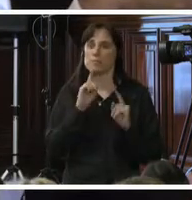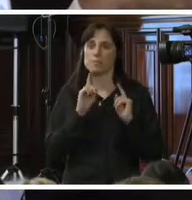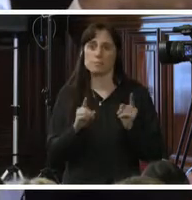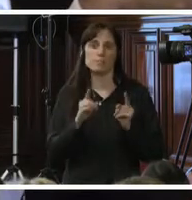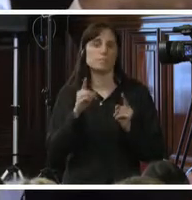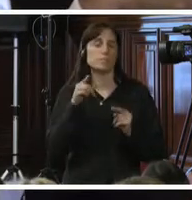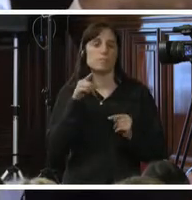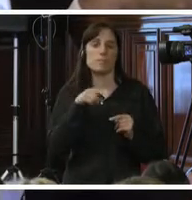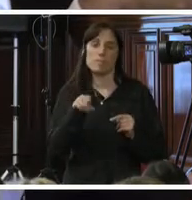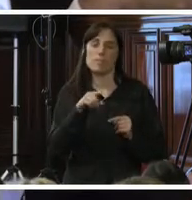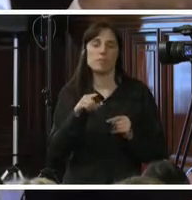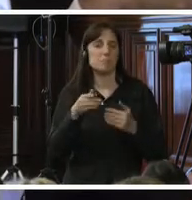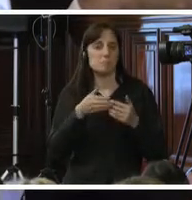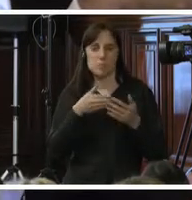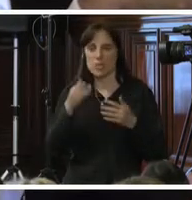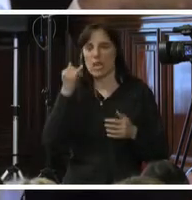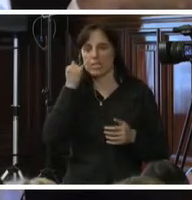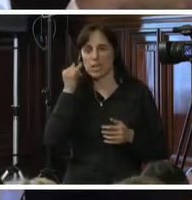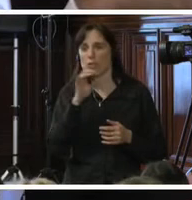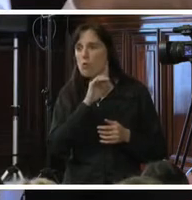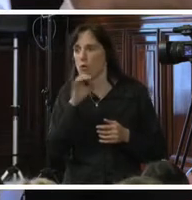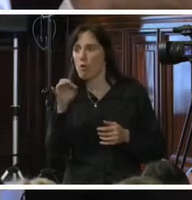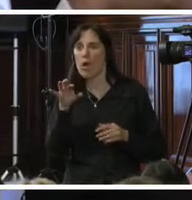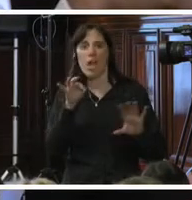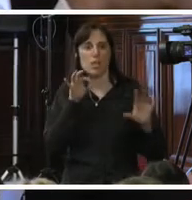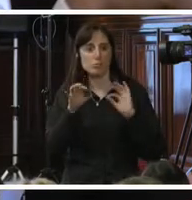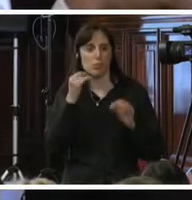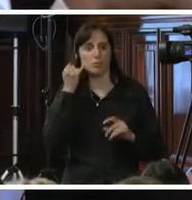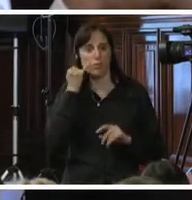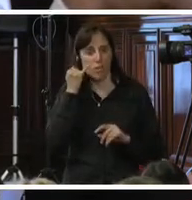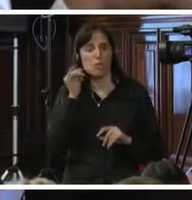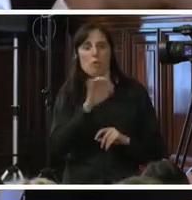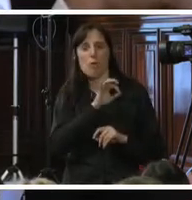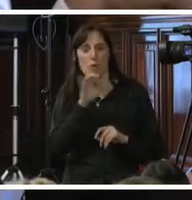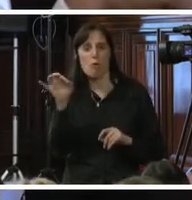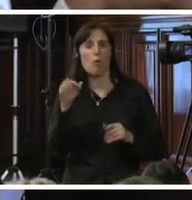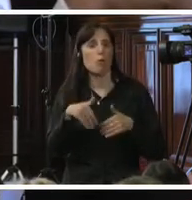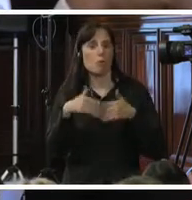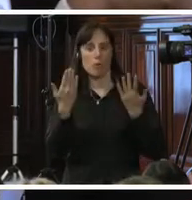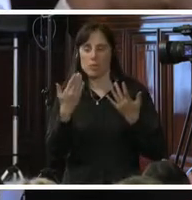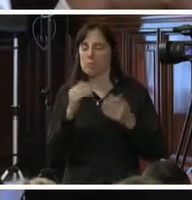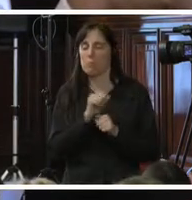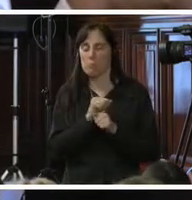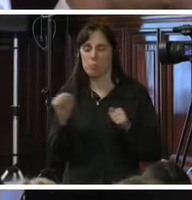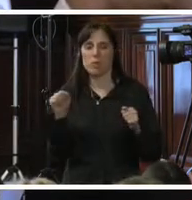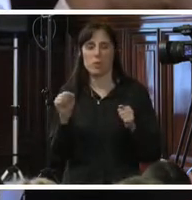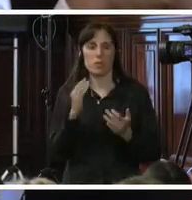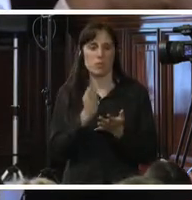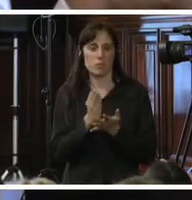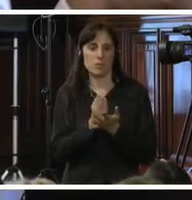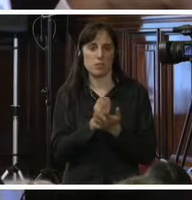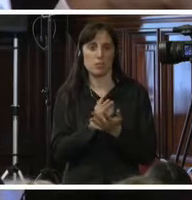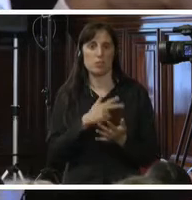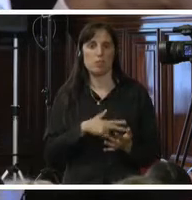sociales en razón al sexo, la orientación sexual o la construcción de género que sustentan y validan la trata de personas. Por